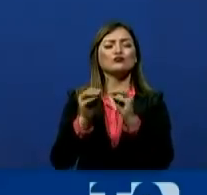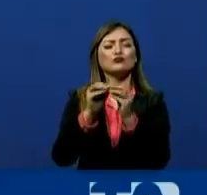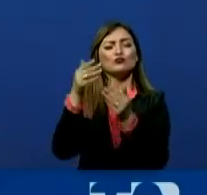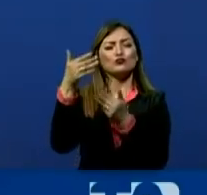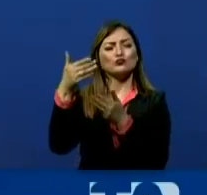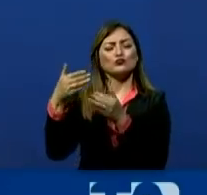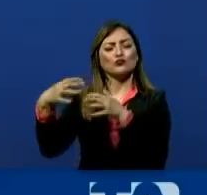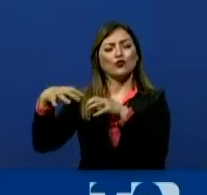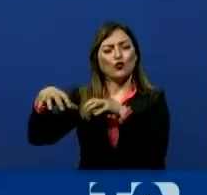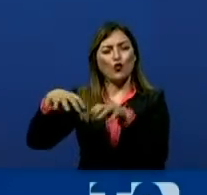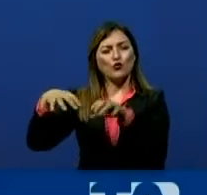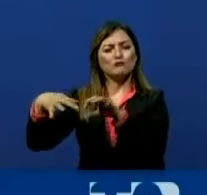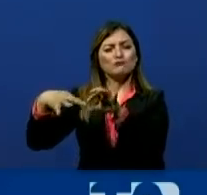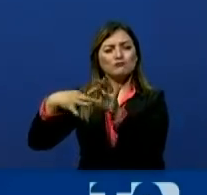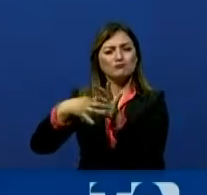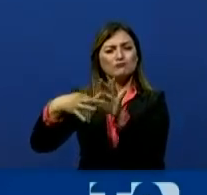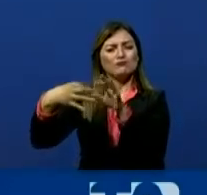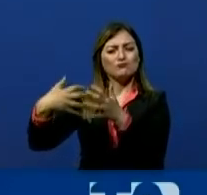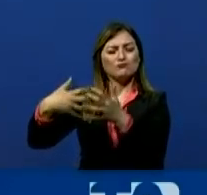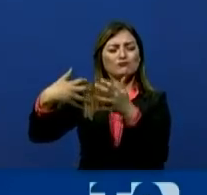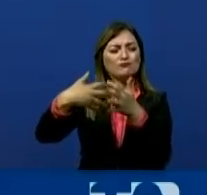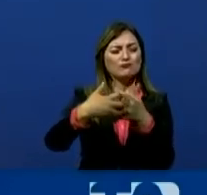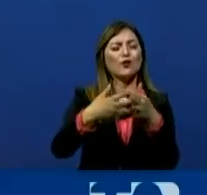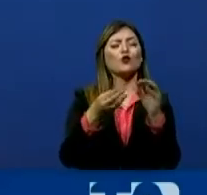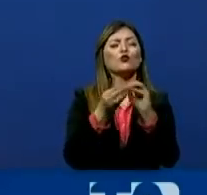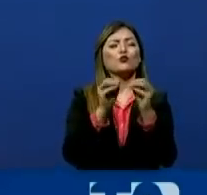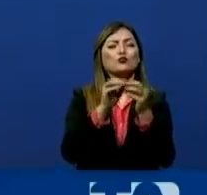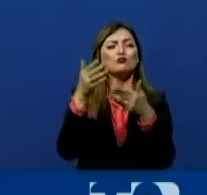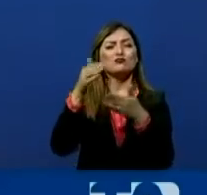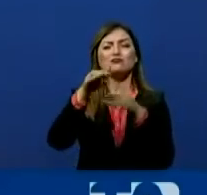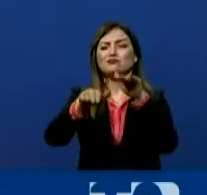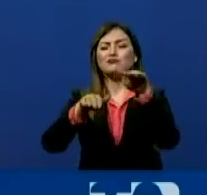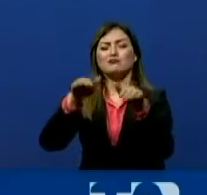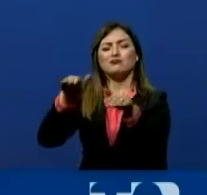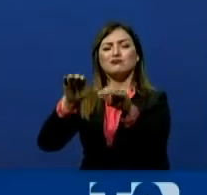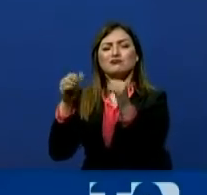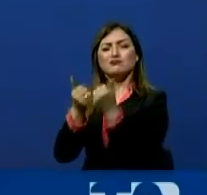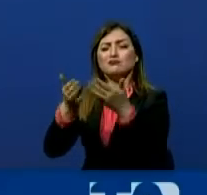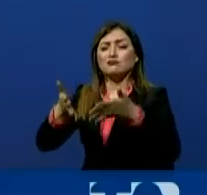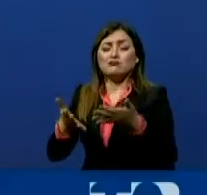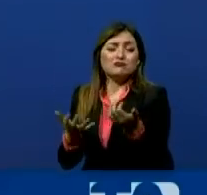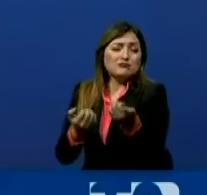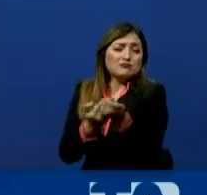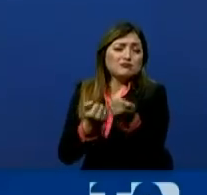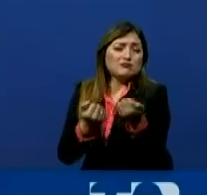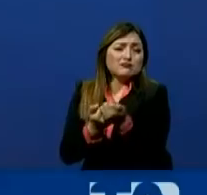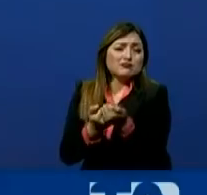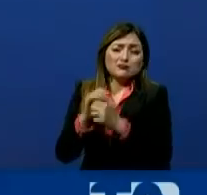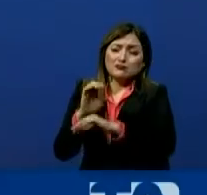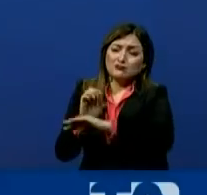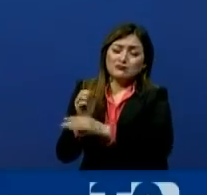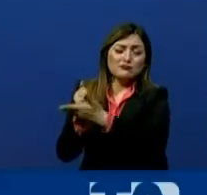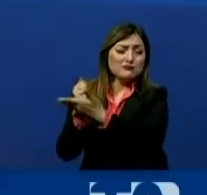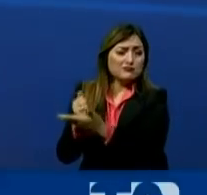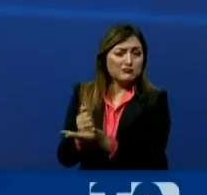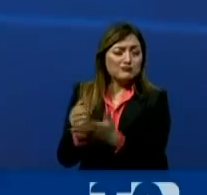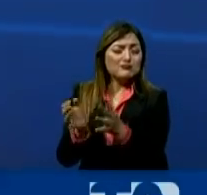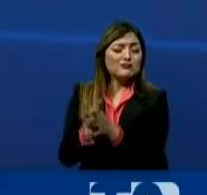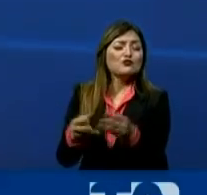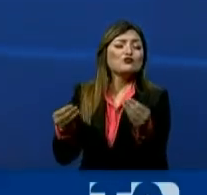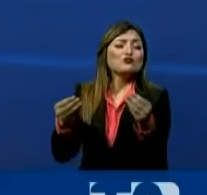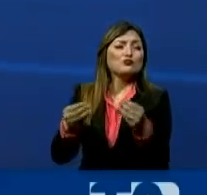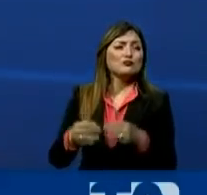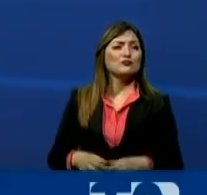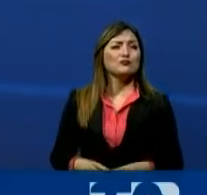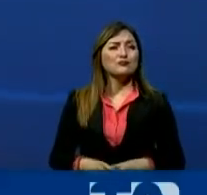las bancadas. Yo en realidad hago un llamado a todas las bancadas, a todos los asambleístas que quieran apostar por el país, ¿no? A buscar las